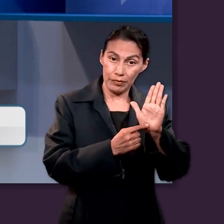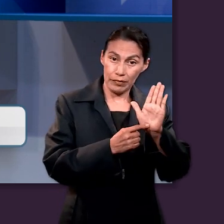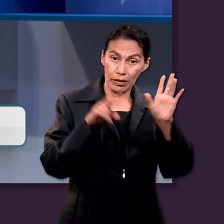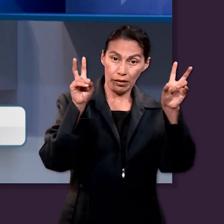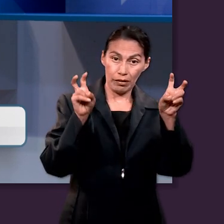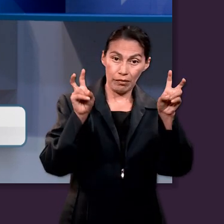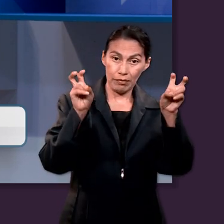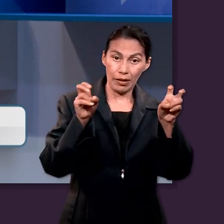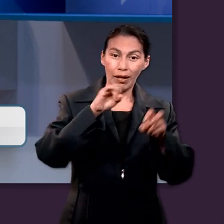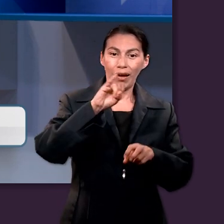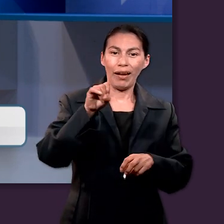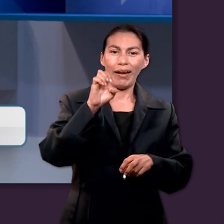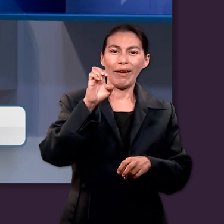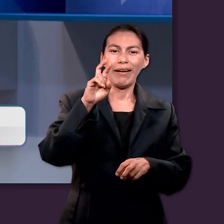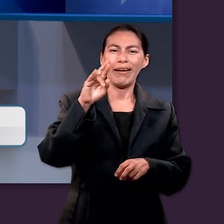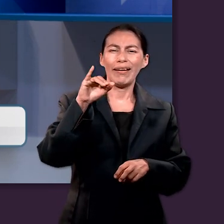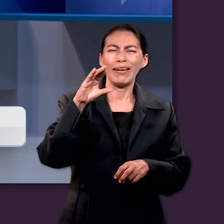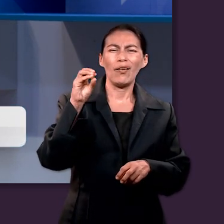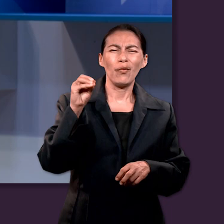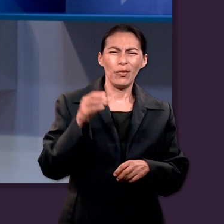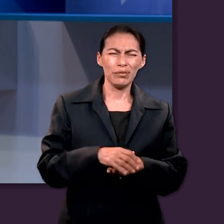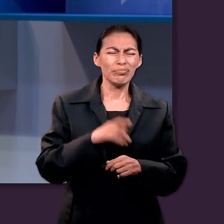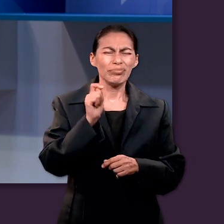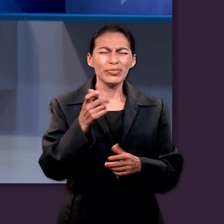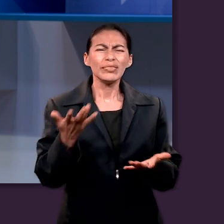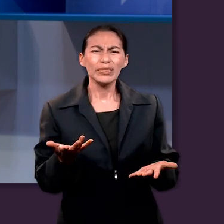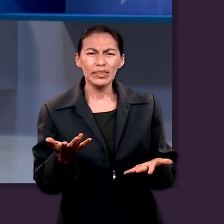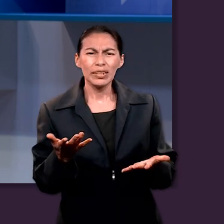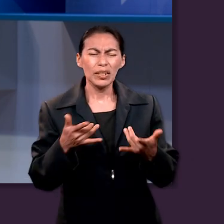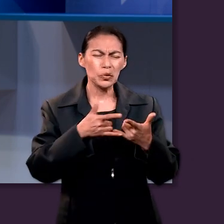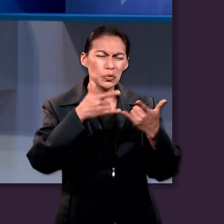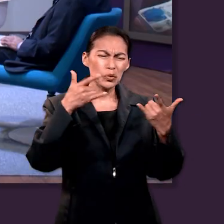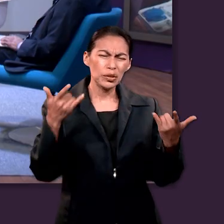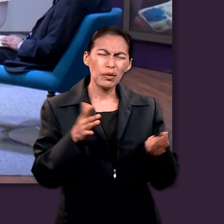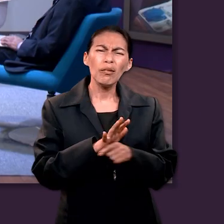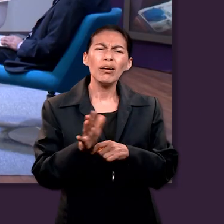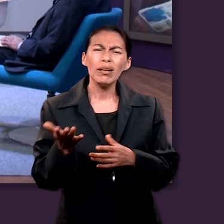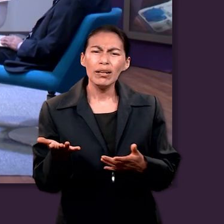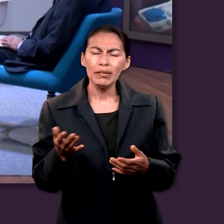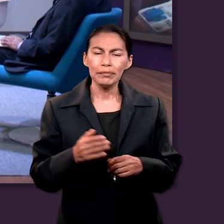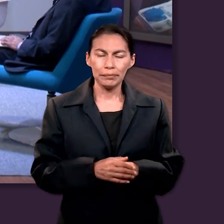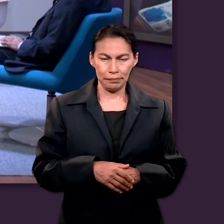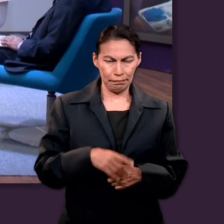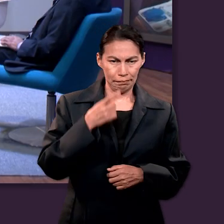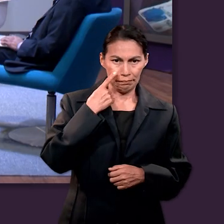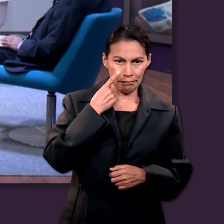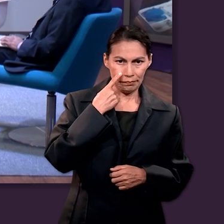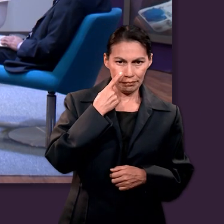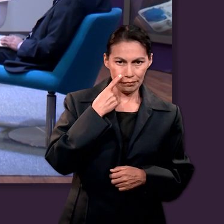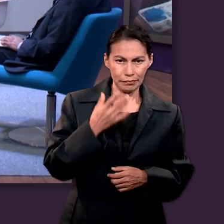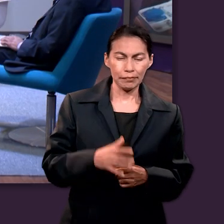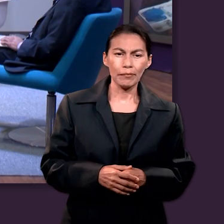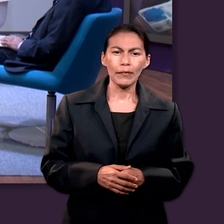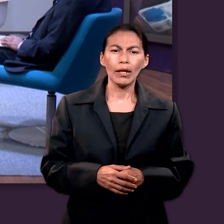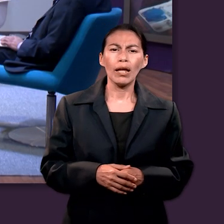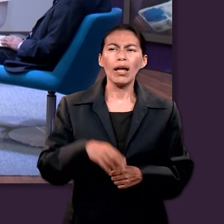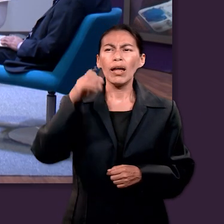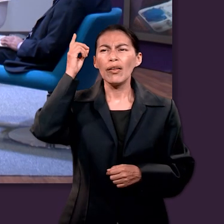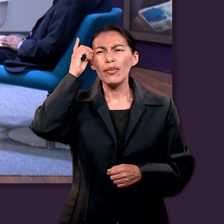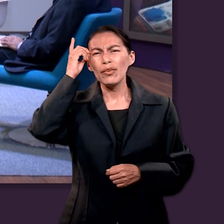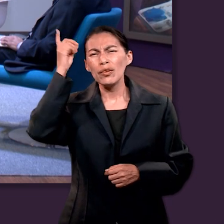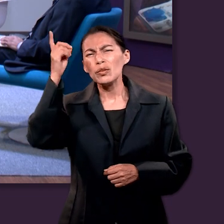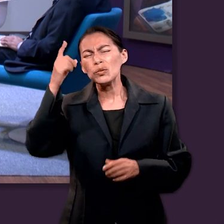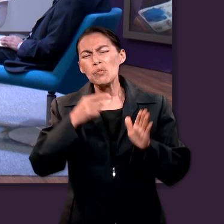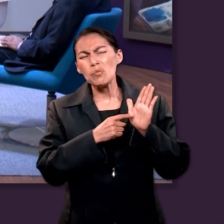presenta la lección respecto del tema de Jericó. ¿Cuál es la historia ahí? La pregunta es, o el enfoque que quiero que analicemos es, ¿qué nos